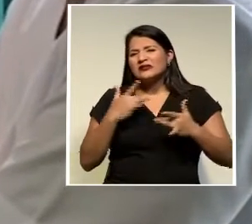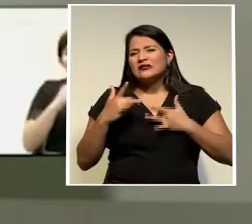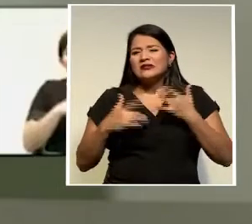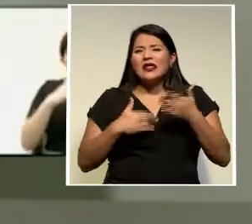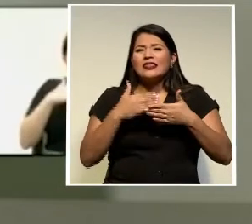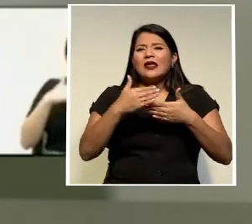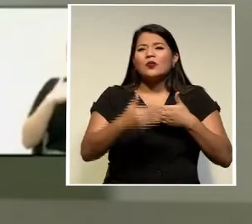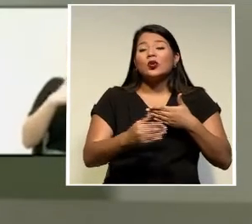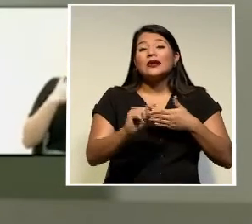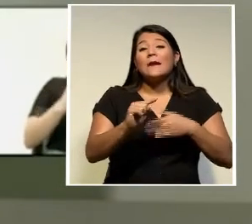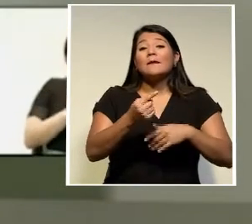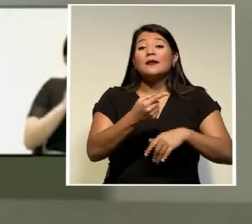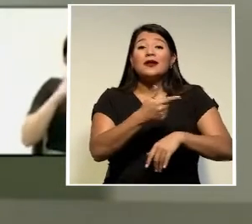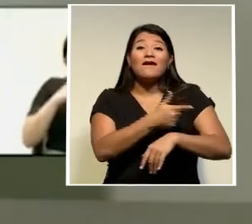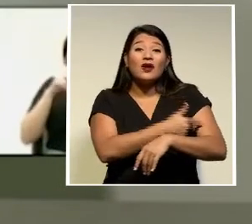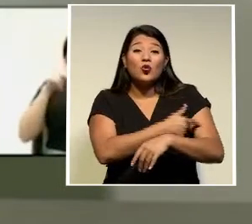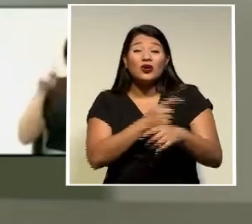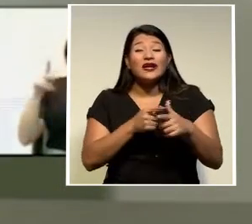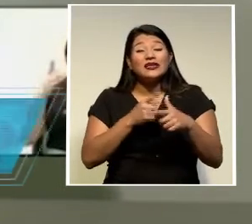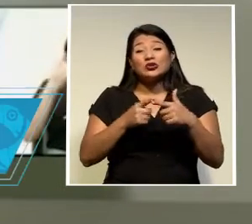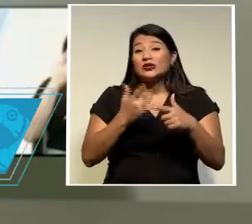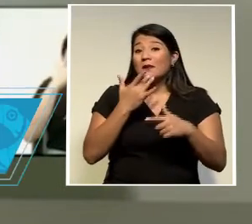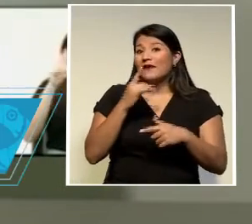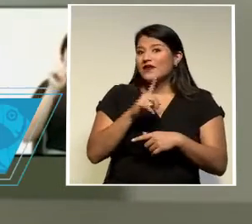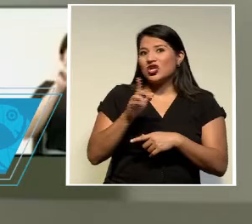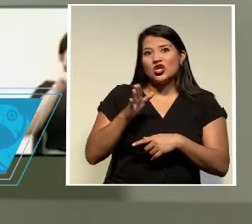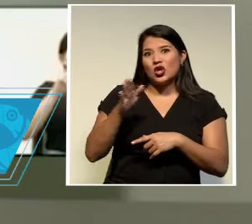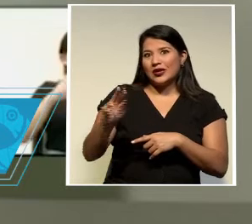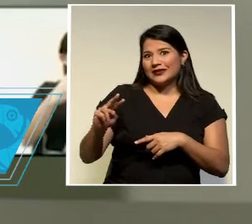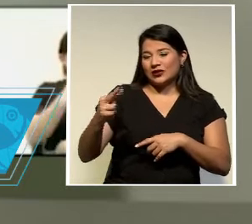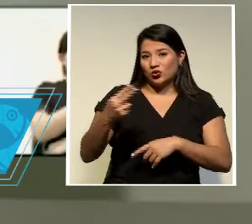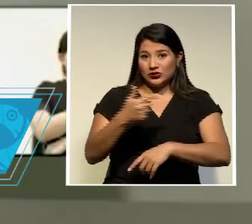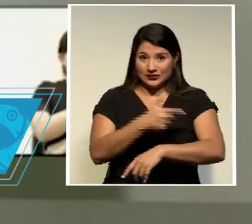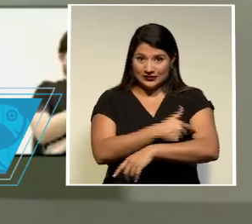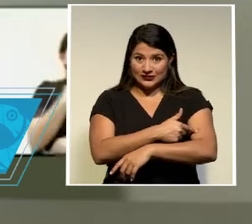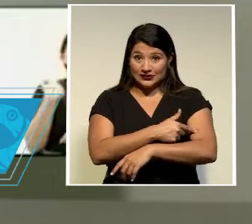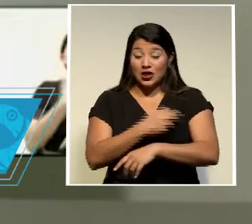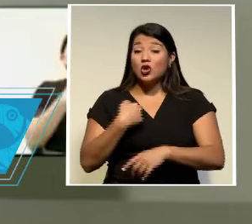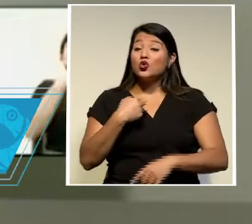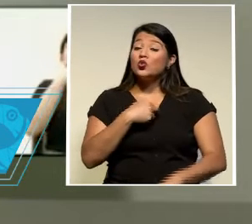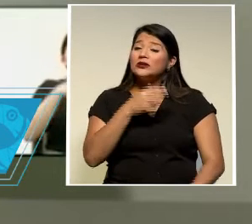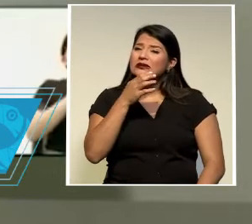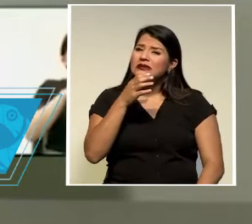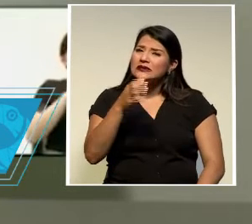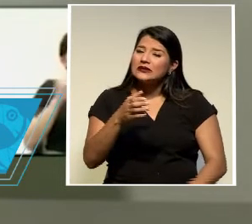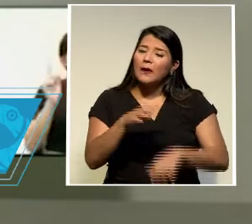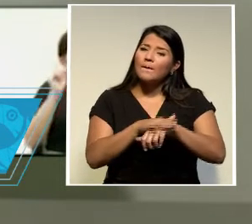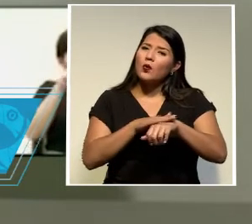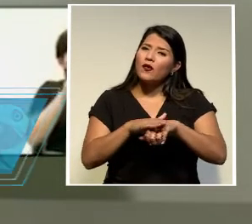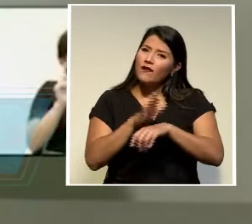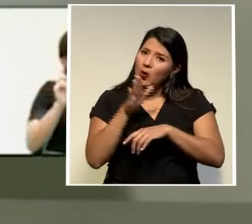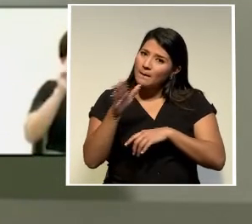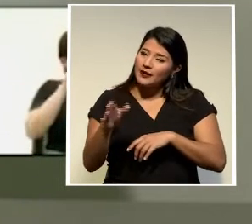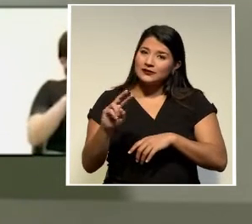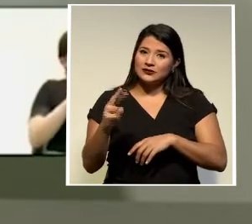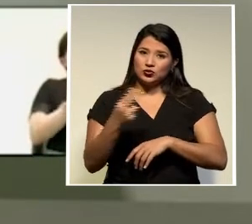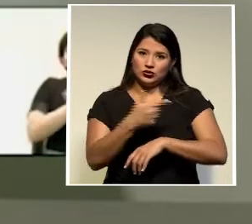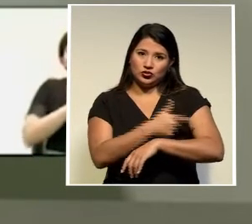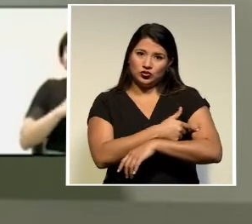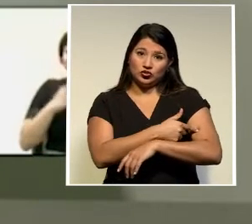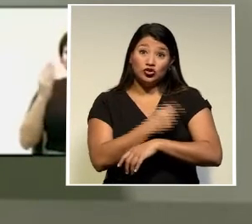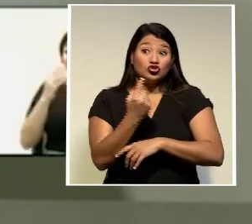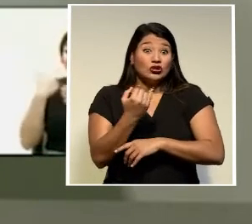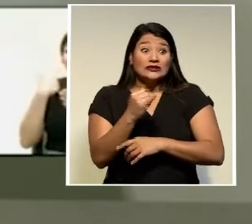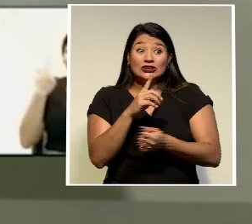puedan estar no acudiendo a la segunda dosis y la recomendación es por favor acudan acudan a menos que tengan una